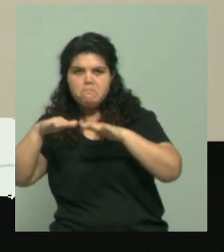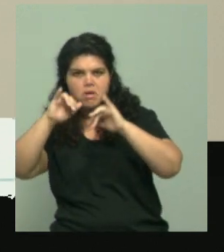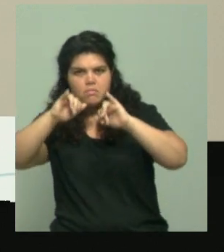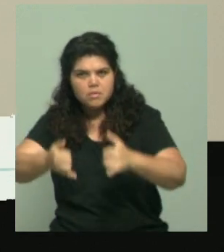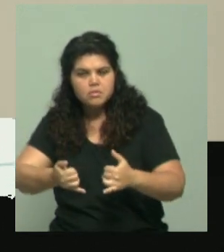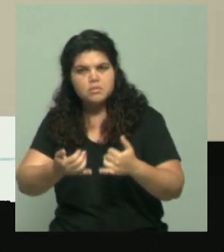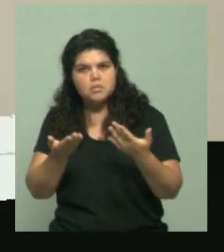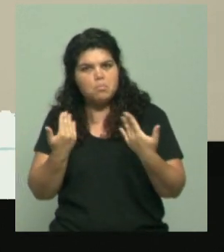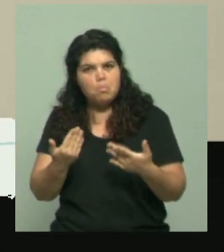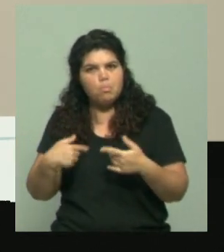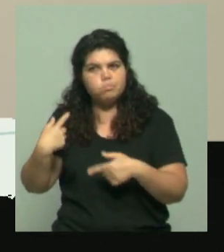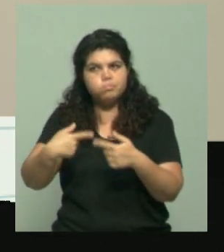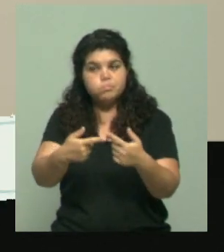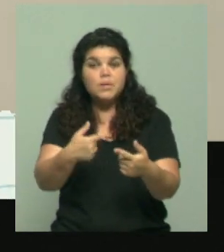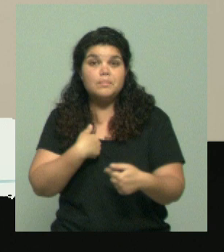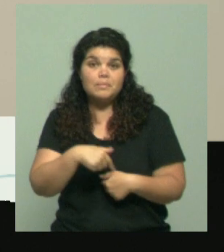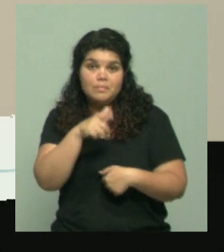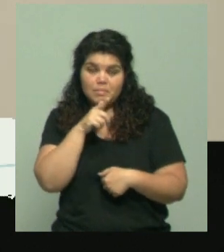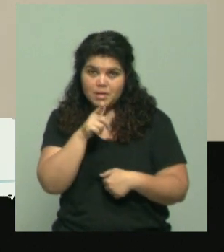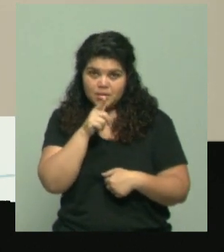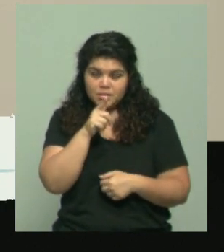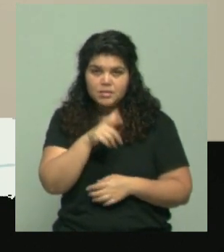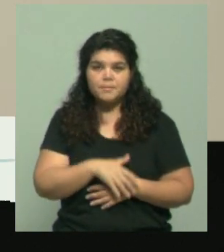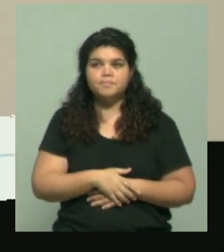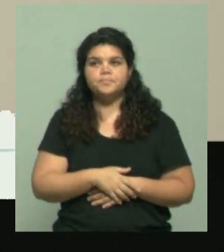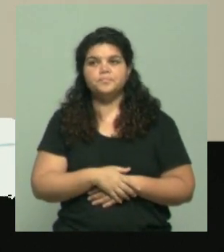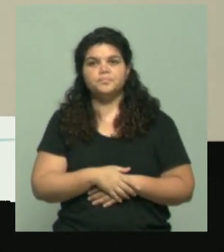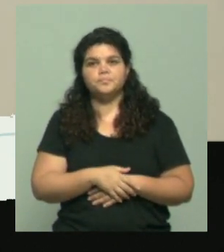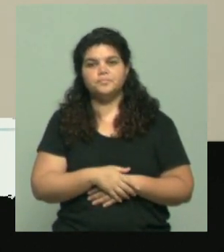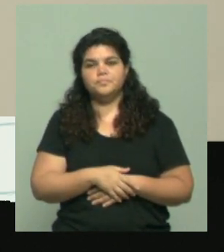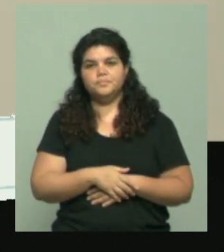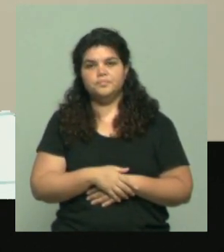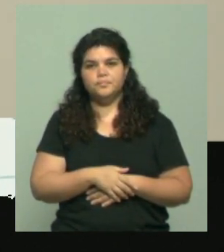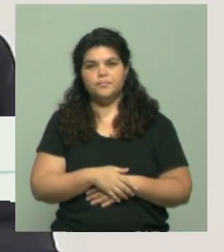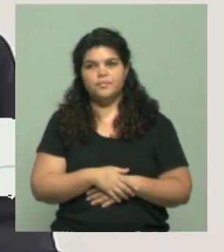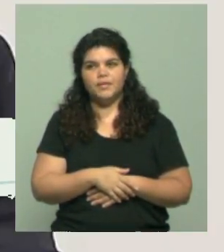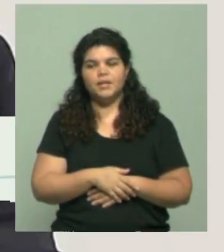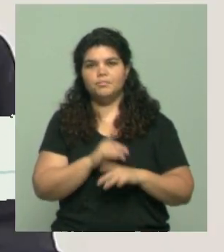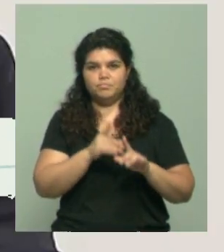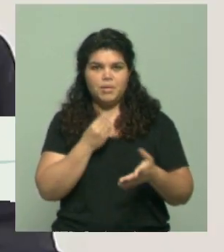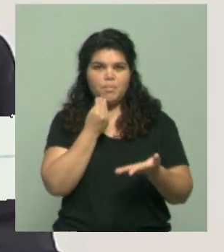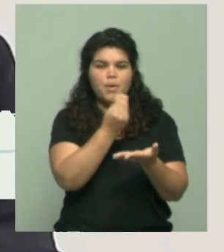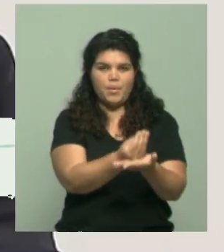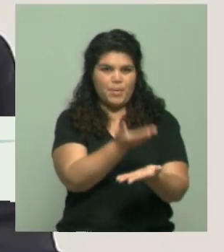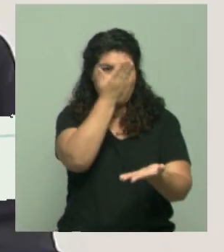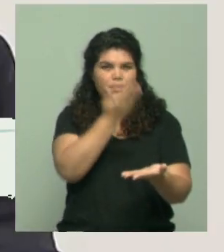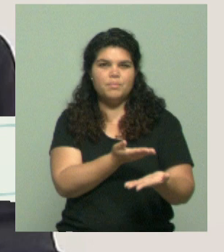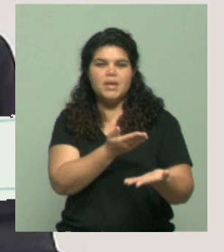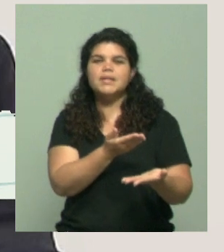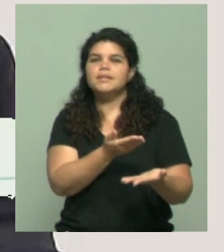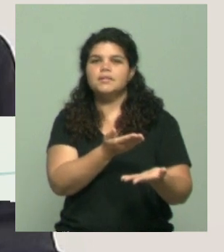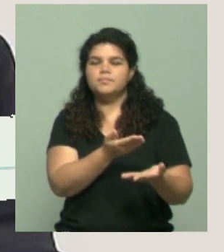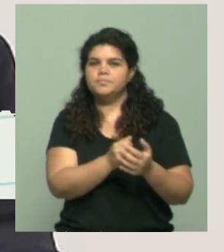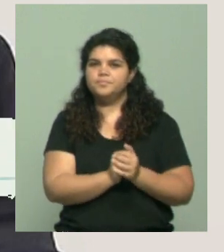Por ahí hay una consecuencia al límite de la obsecuencia de varios actores, entre ellos el vocero presidencial, hacia la figura del presidente